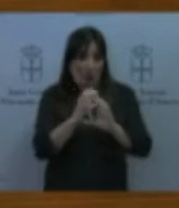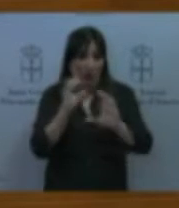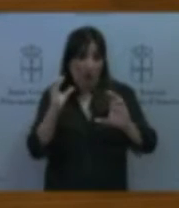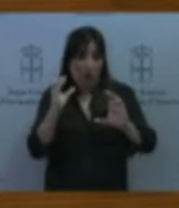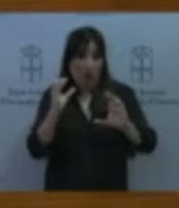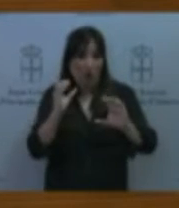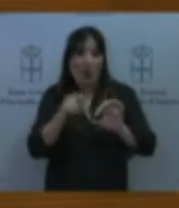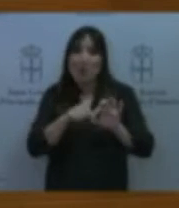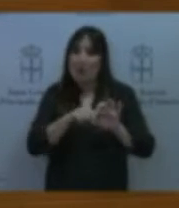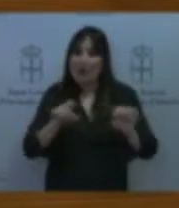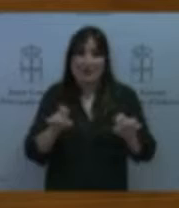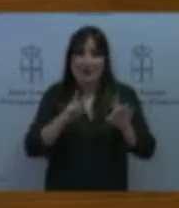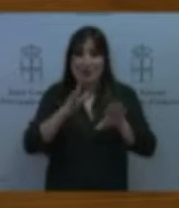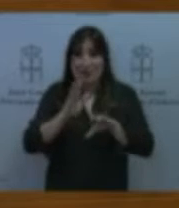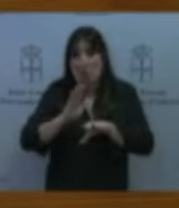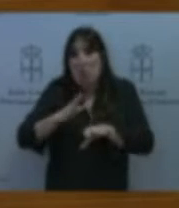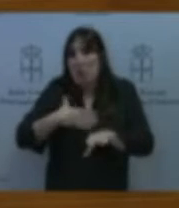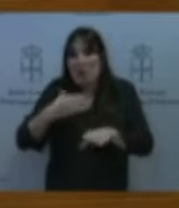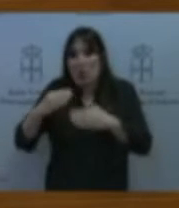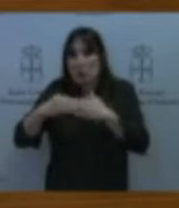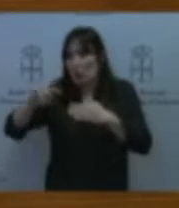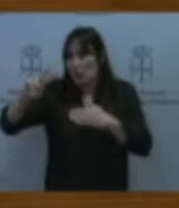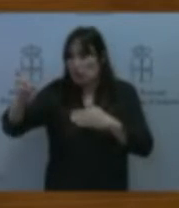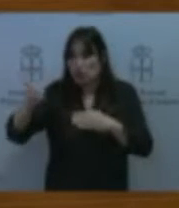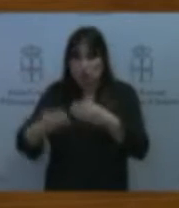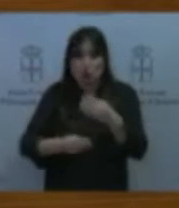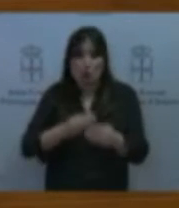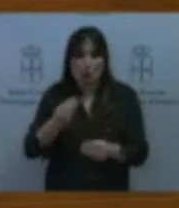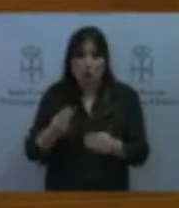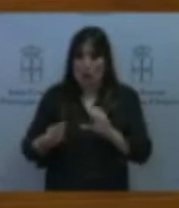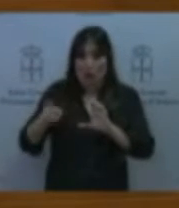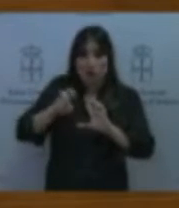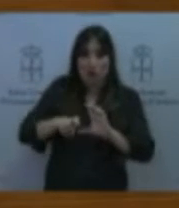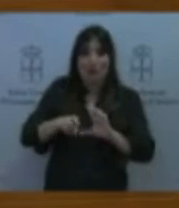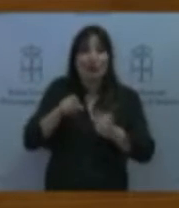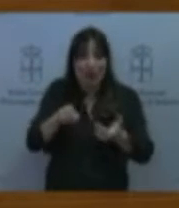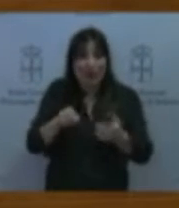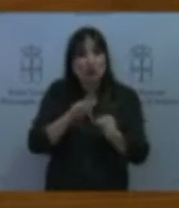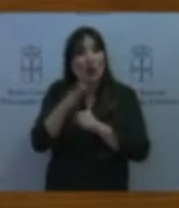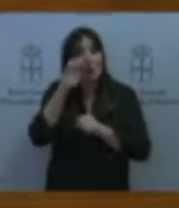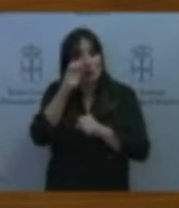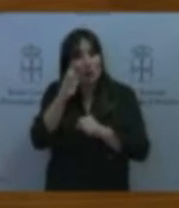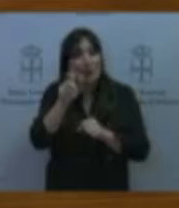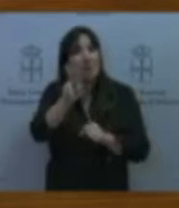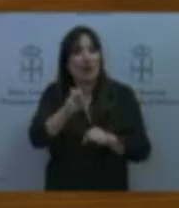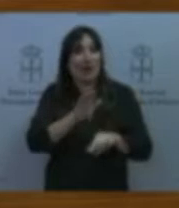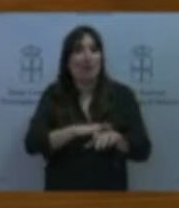y eso ha permitido en el ámbito rural que se disponga de un servicio de transporte público en lugares donde nunca lo hubo. Pero a la vez